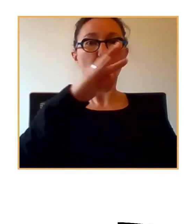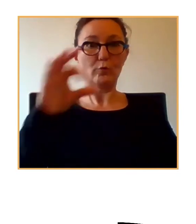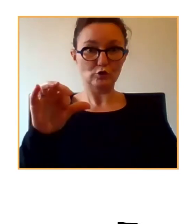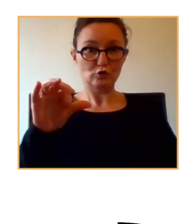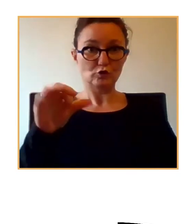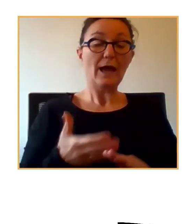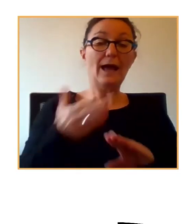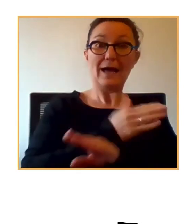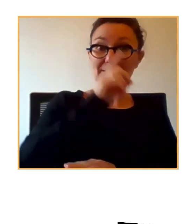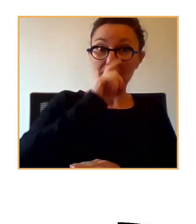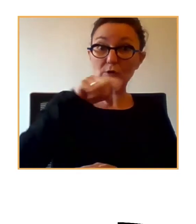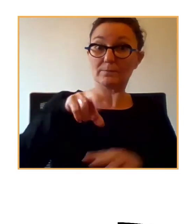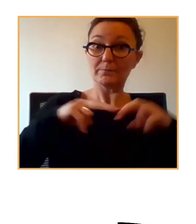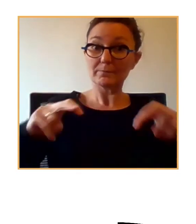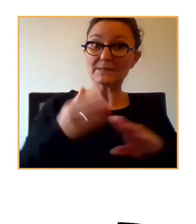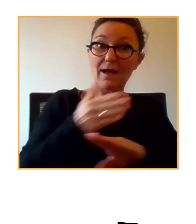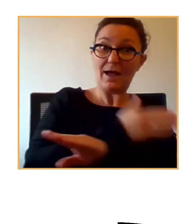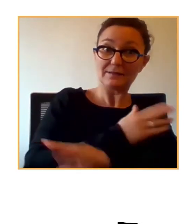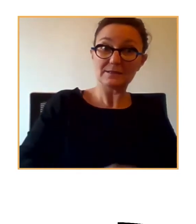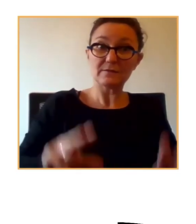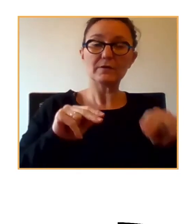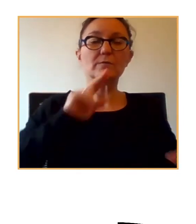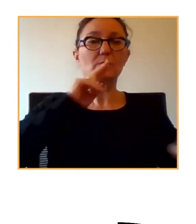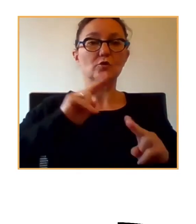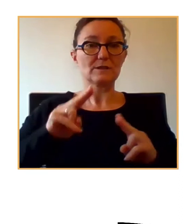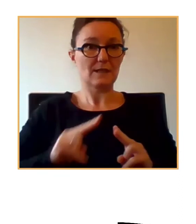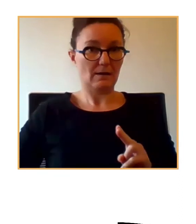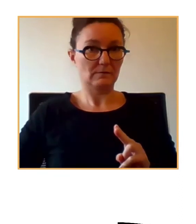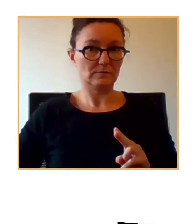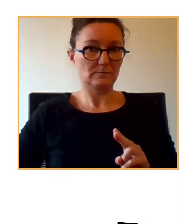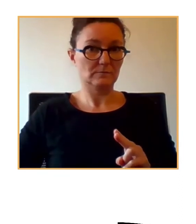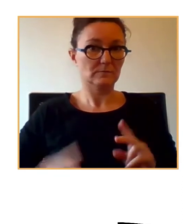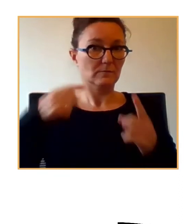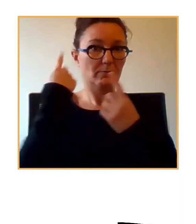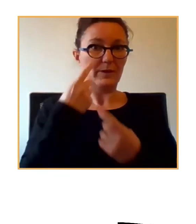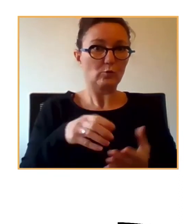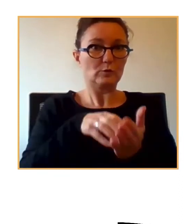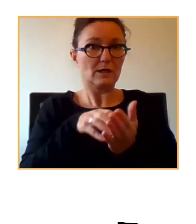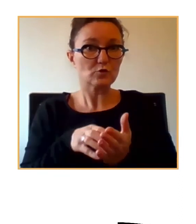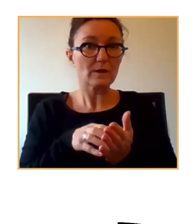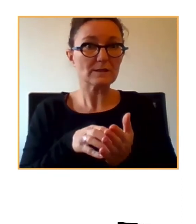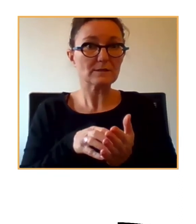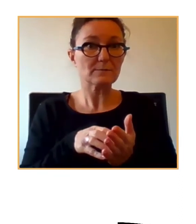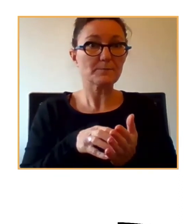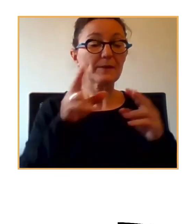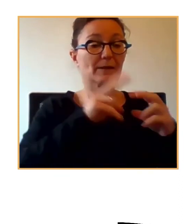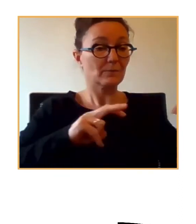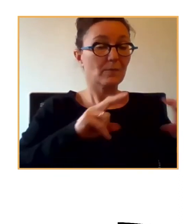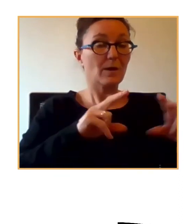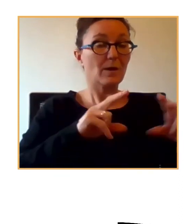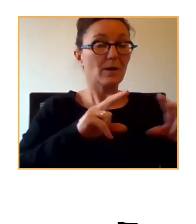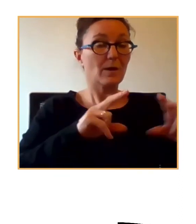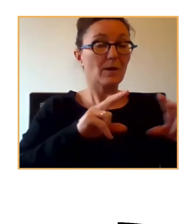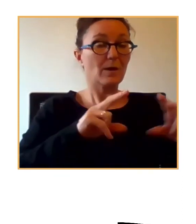recordar que al final de esta mesa redonda también se contestarán preguntas y posteriormente, detrás de la siguiente mesa redonda,